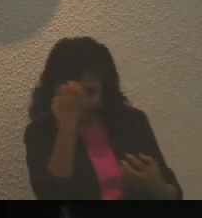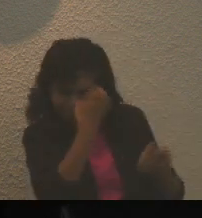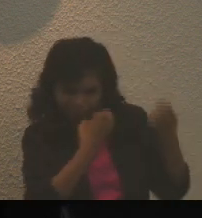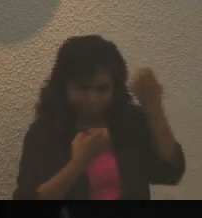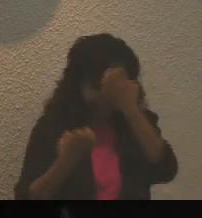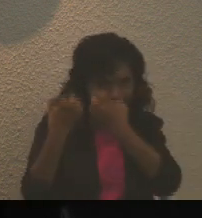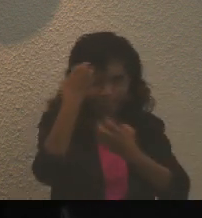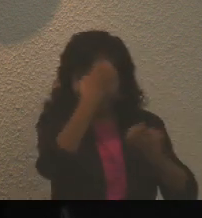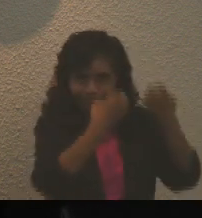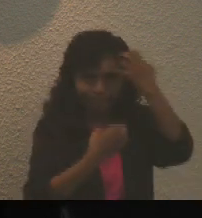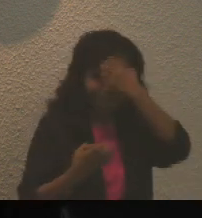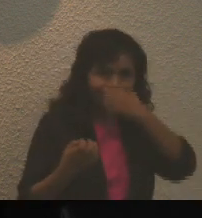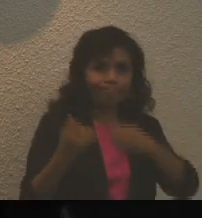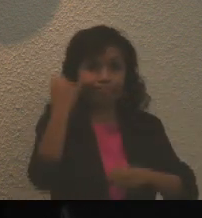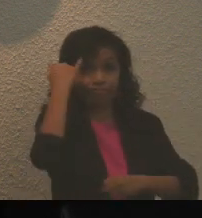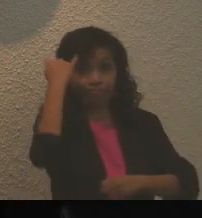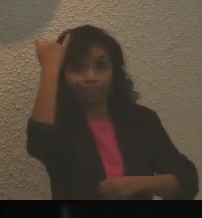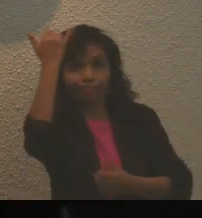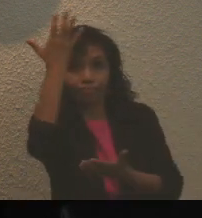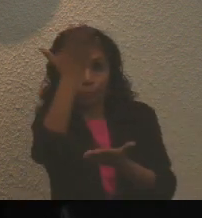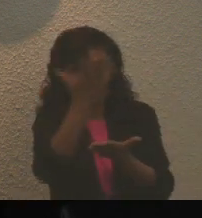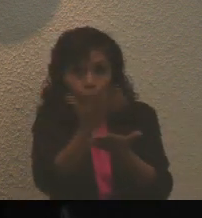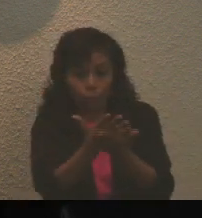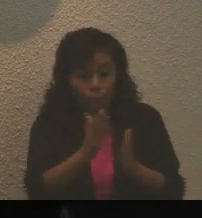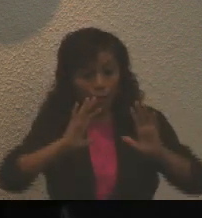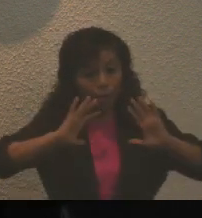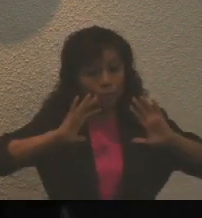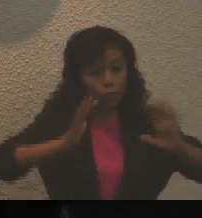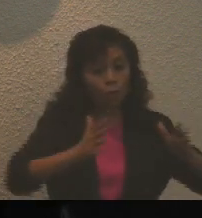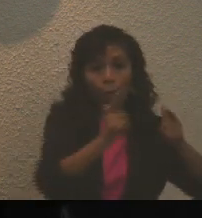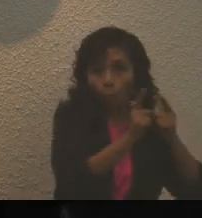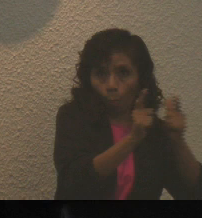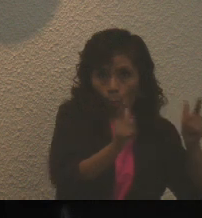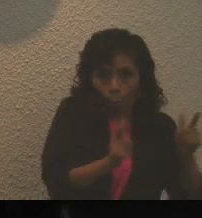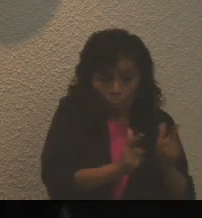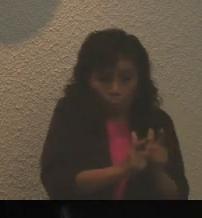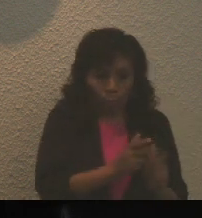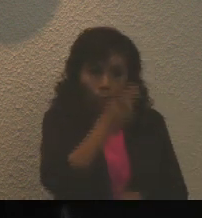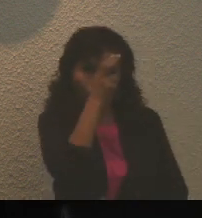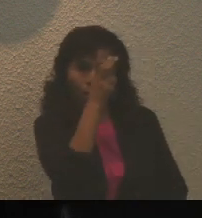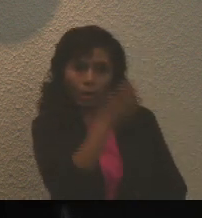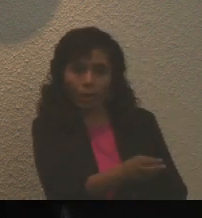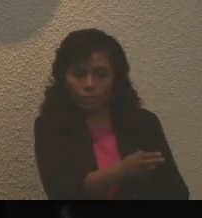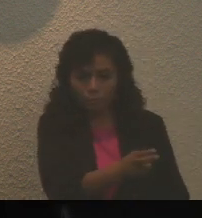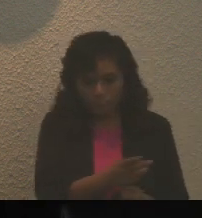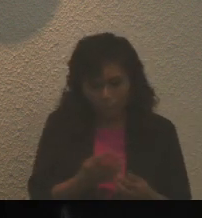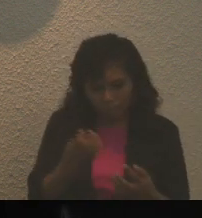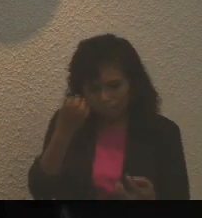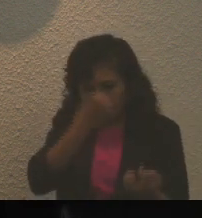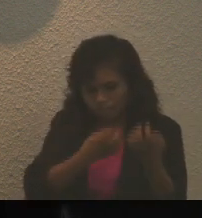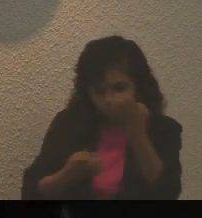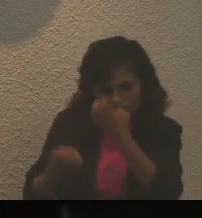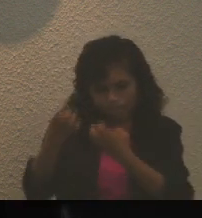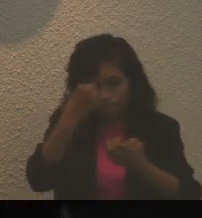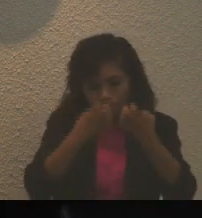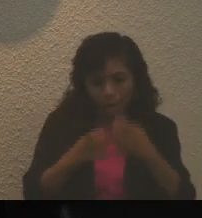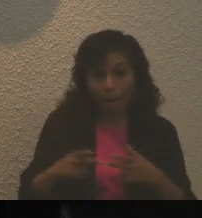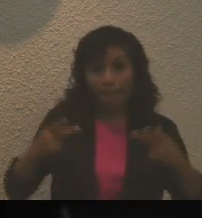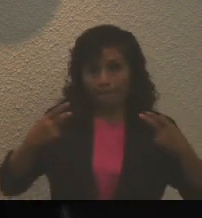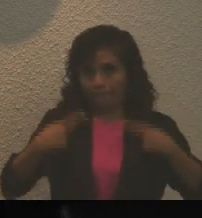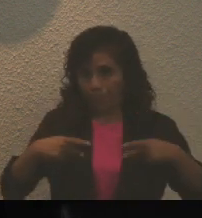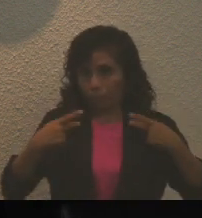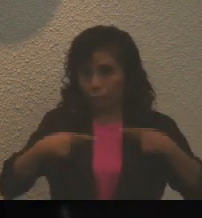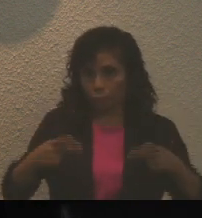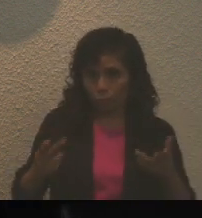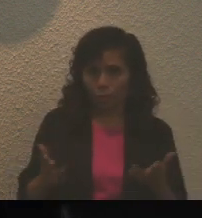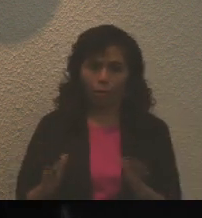propuestas, se crea la comisión dictaminadora que será la encargada de determinar a la persona física